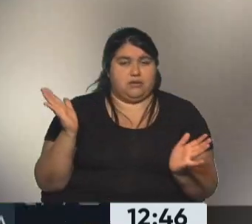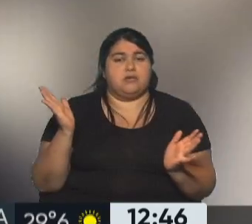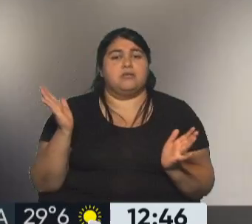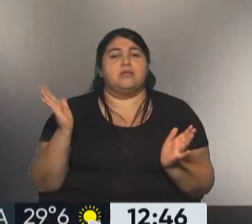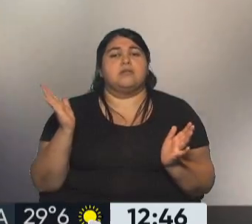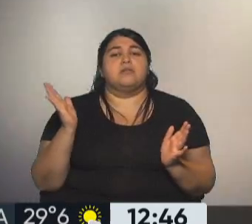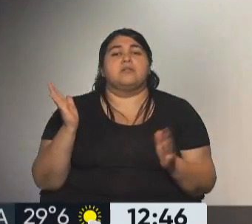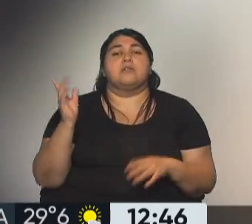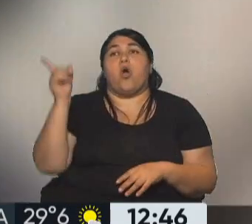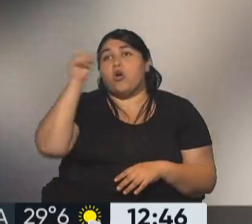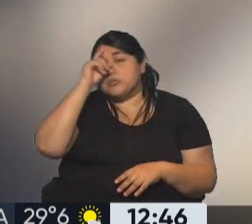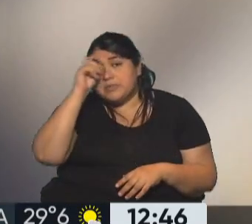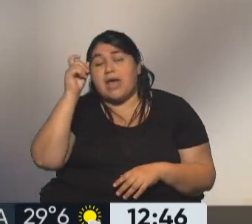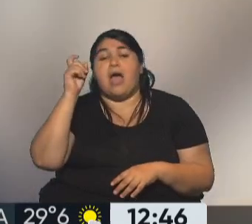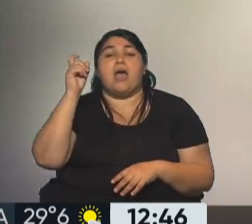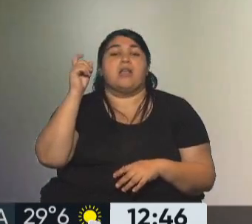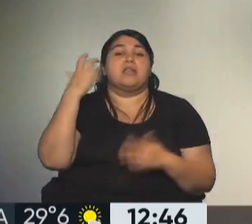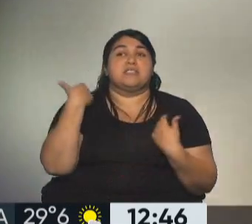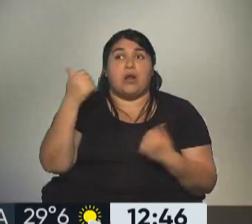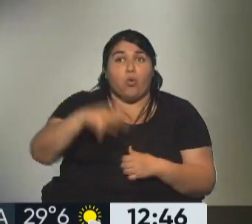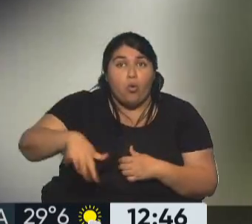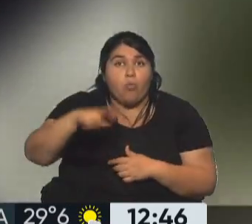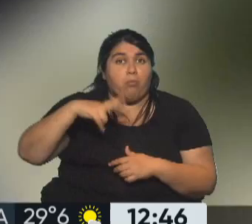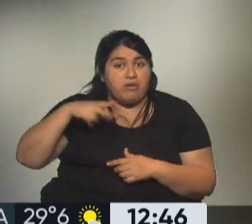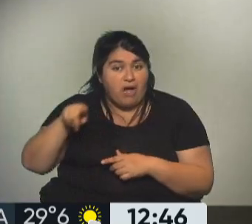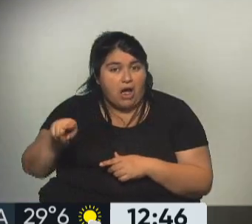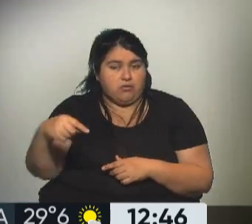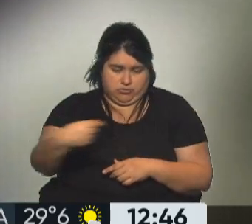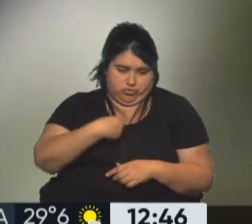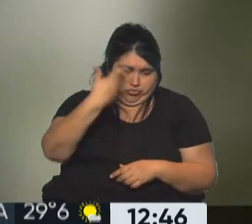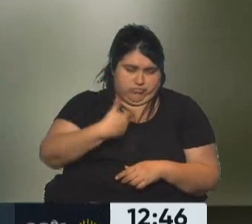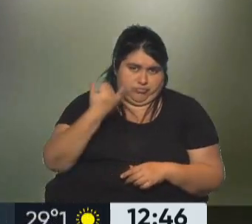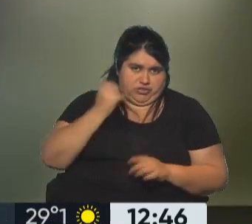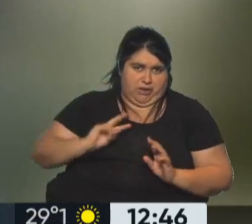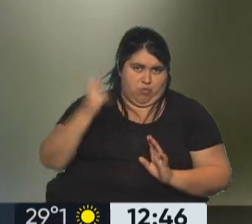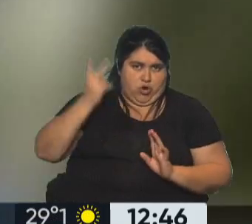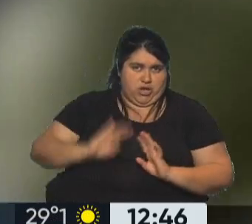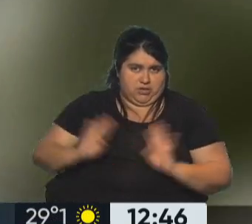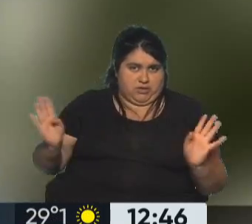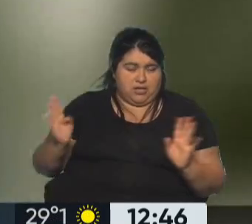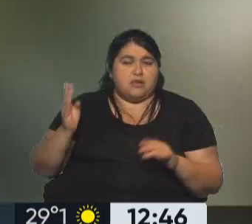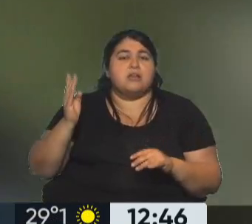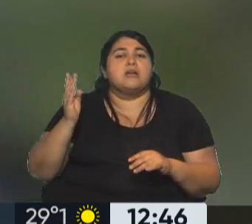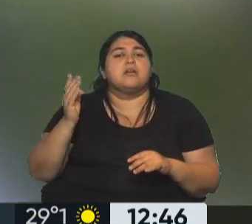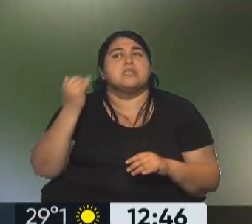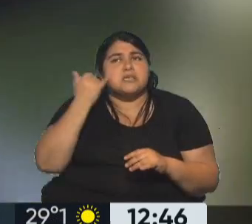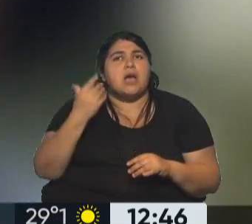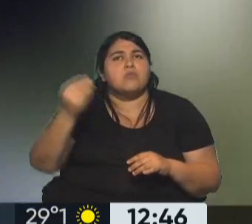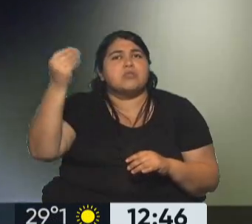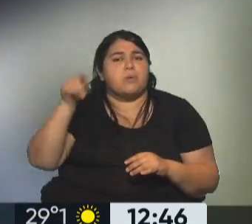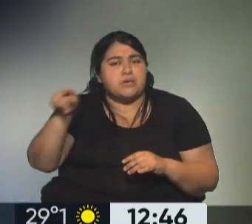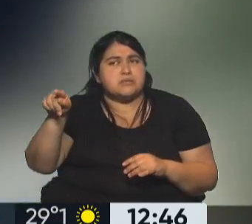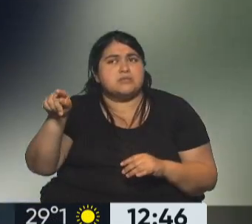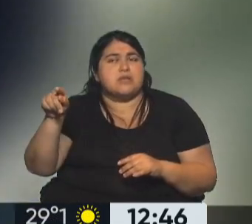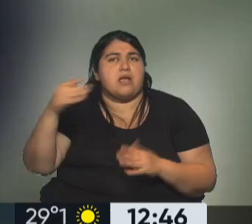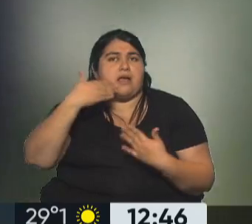Si los hospitales, si la sanidad hubiese sido privada, yo estaría muerto, porque en más de una ocasión me han